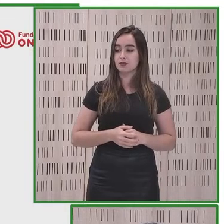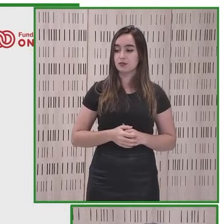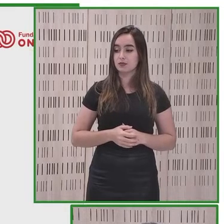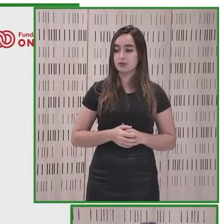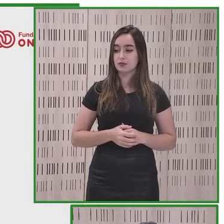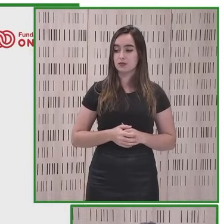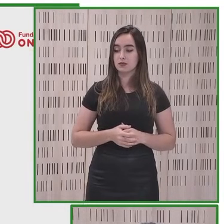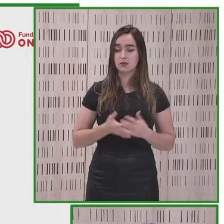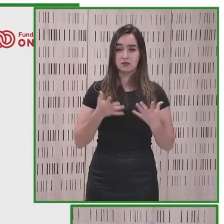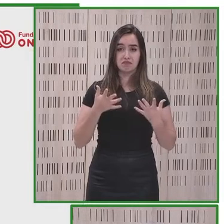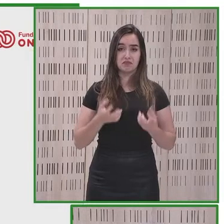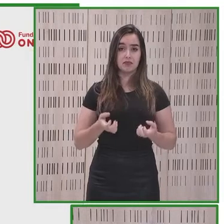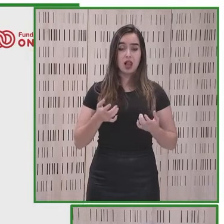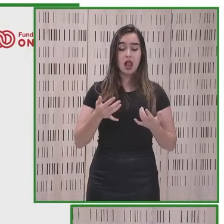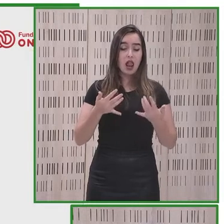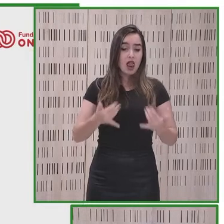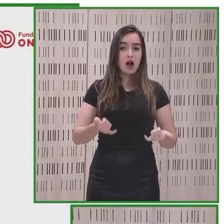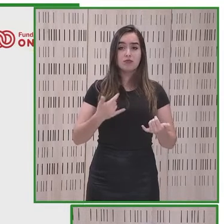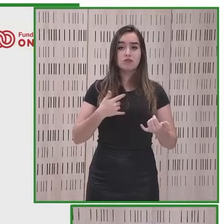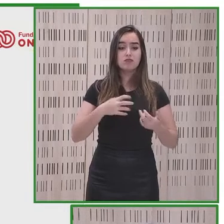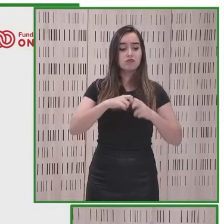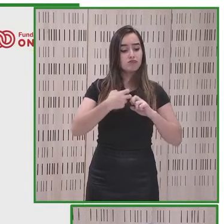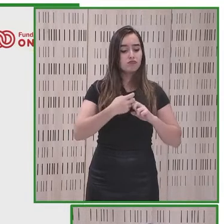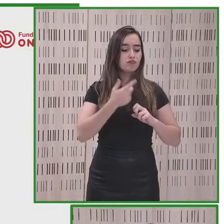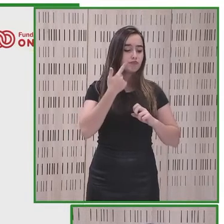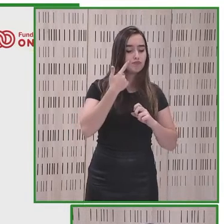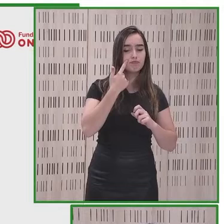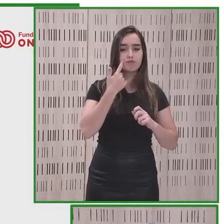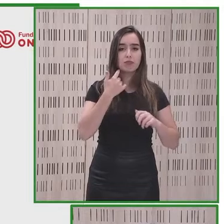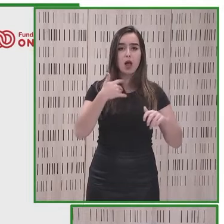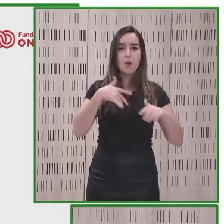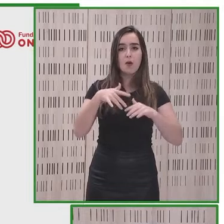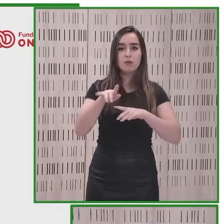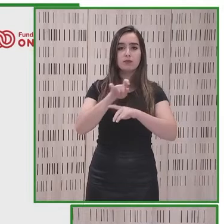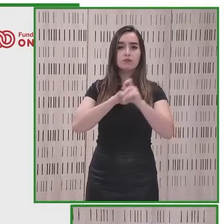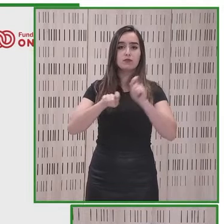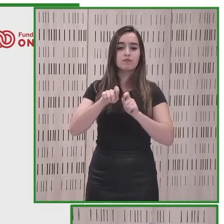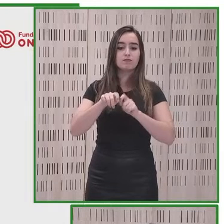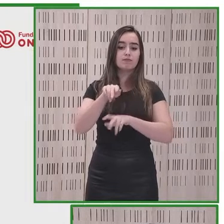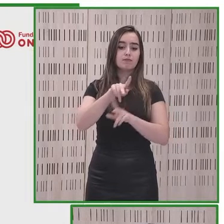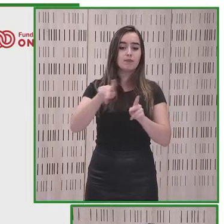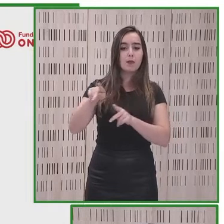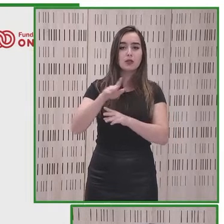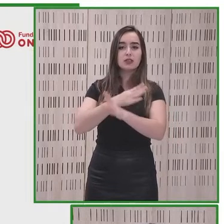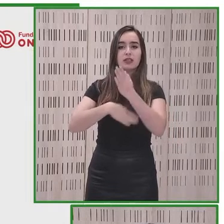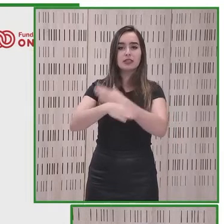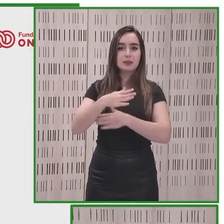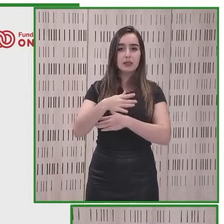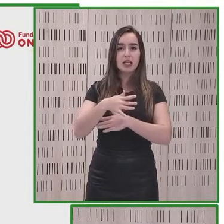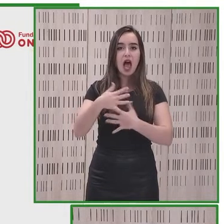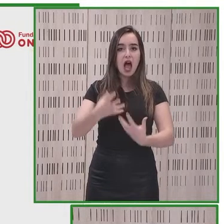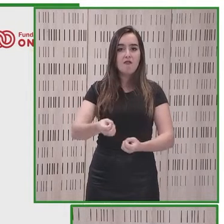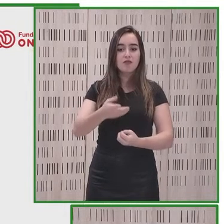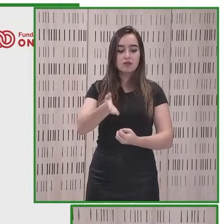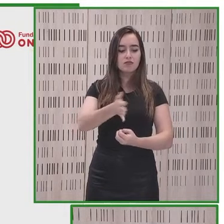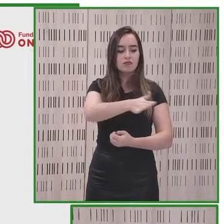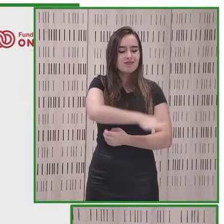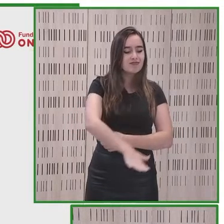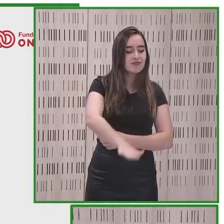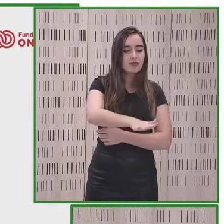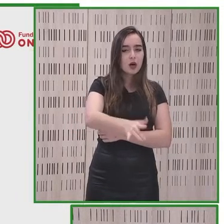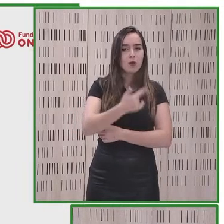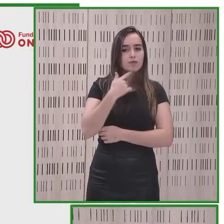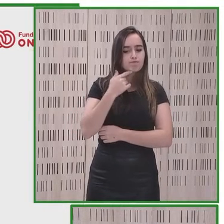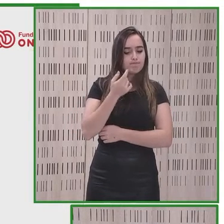y aflorando problemas con el movimiento asociativo de personas con discapacidad donde entornos en los que nos encontrábamos